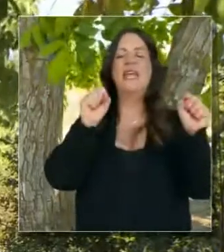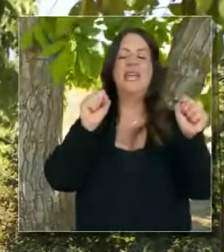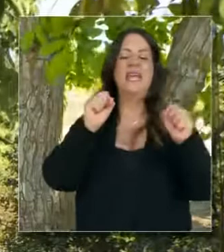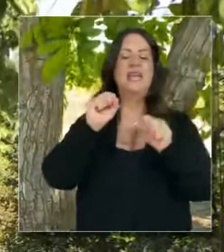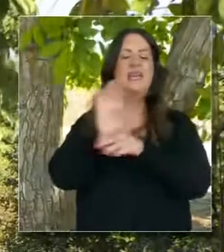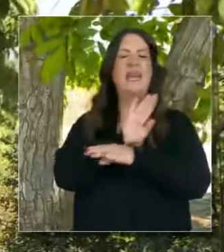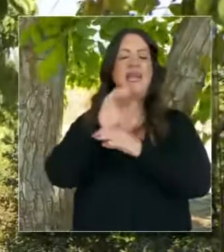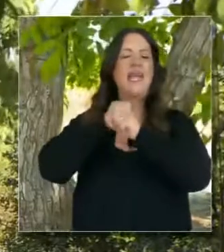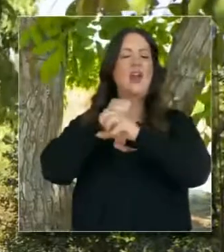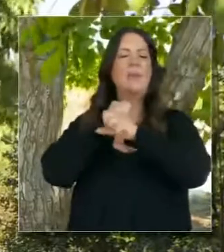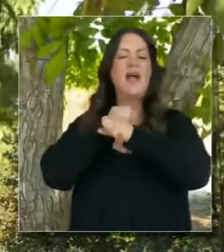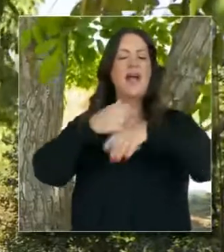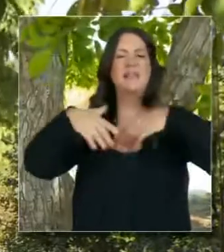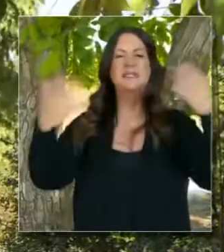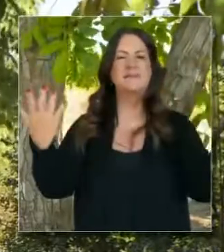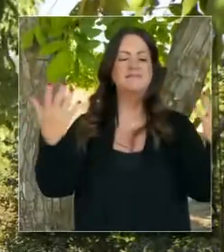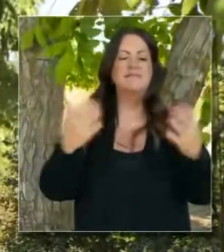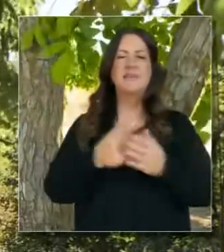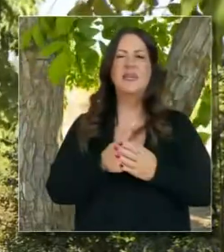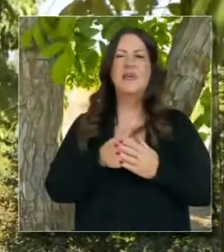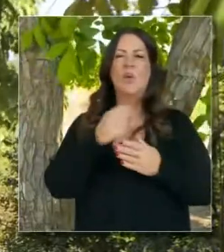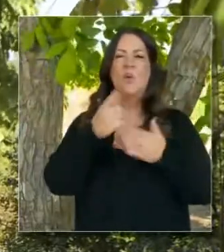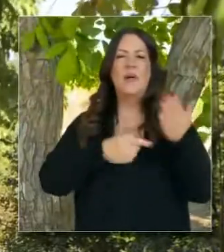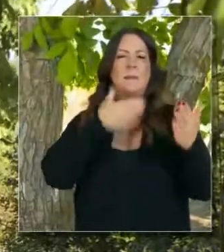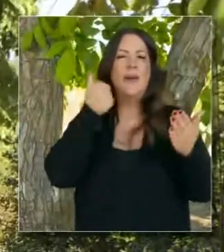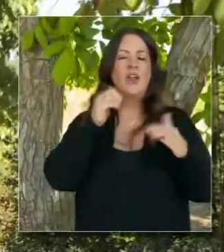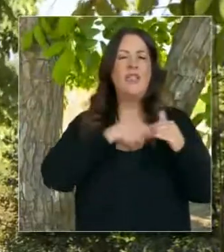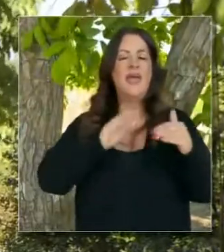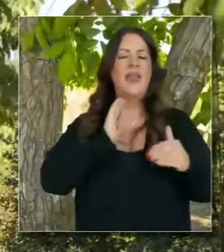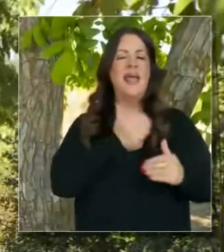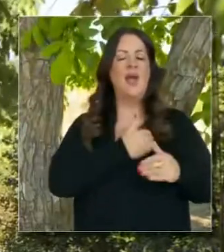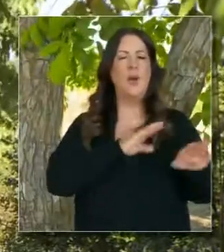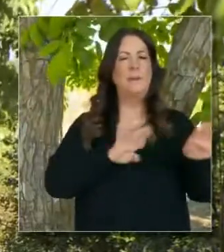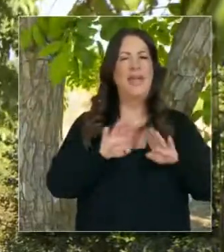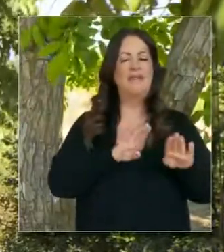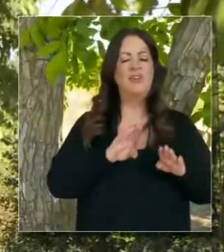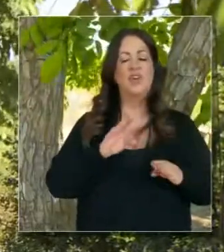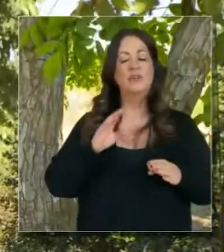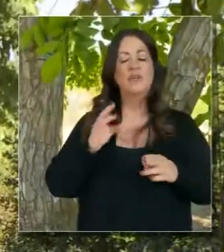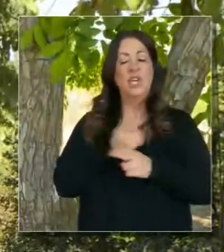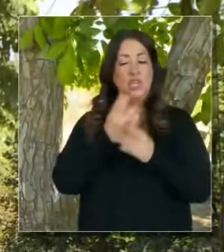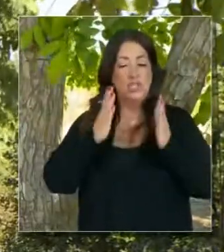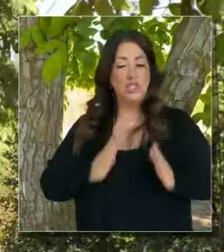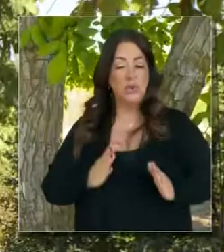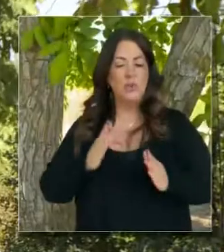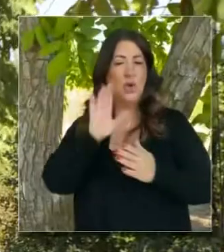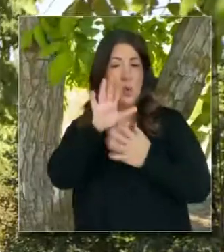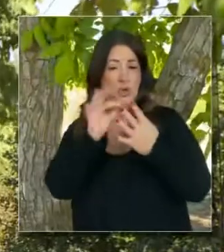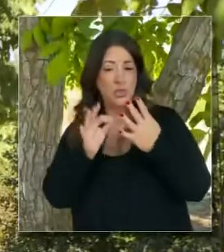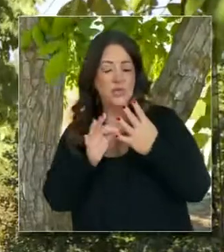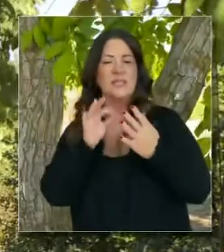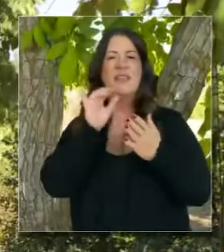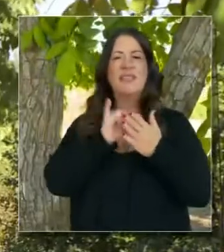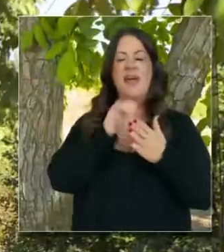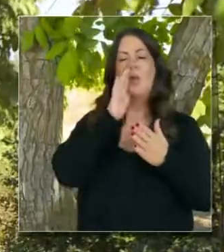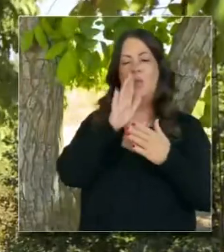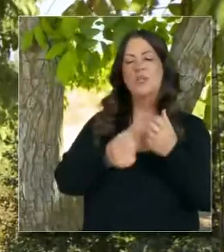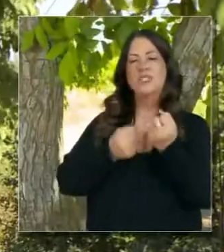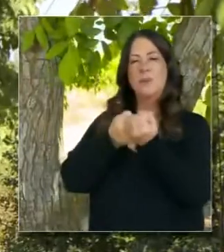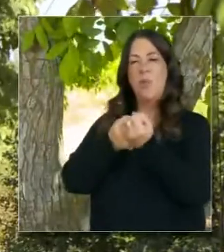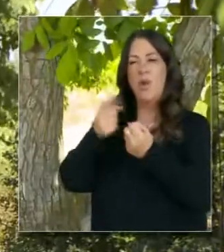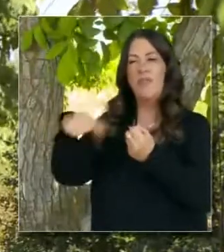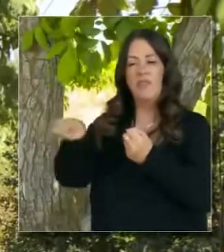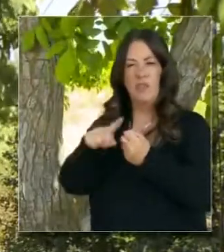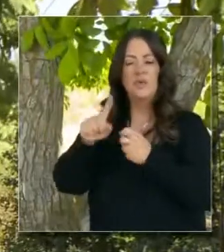un mercado en particular y hacer crecer este tipo de comportamiento. La opción de los consumidores realmente puede